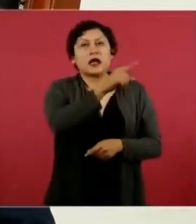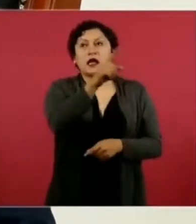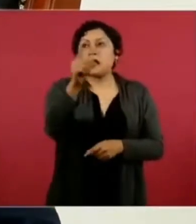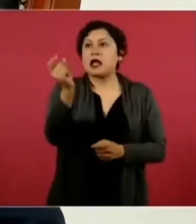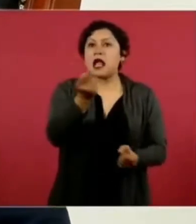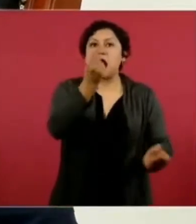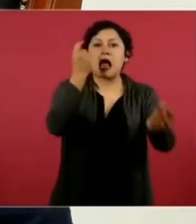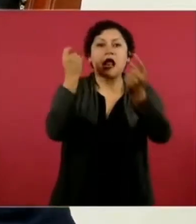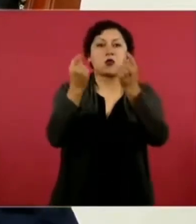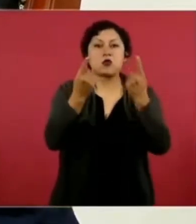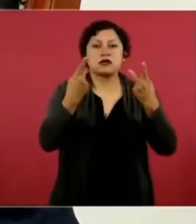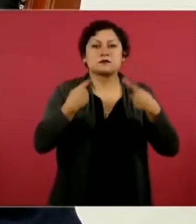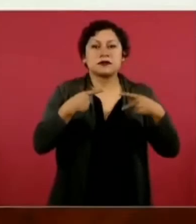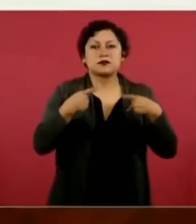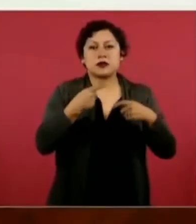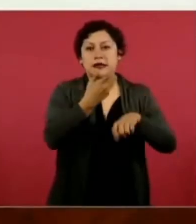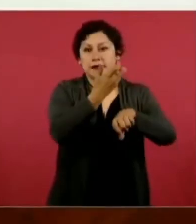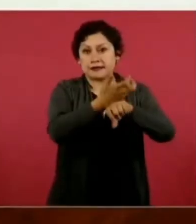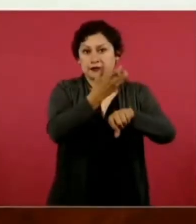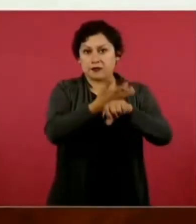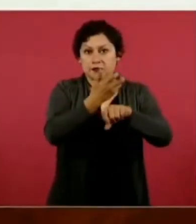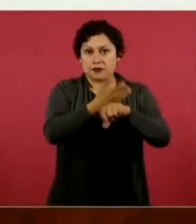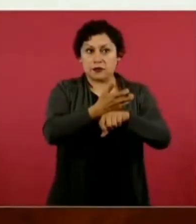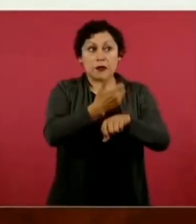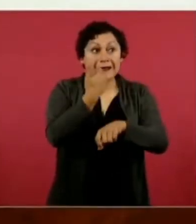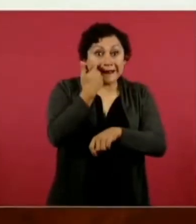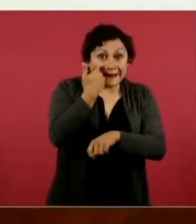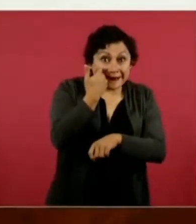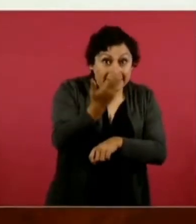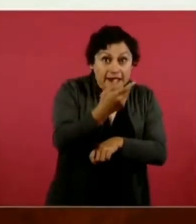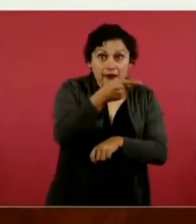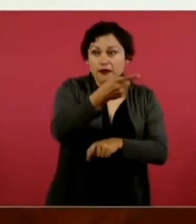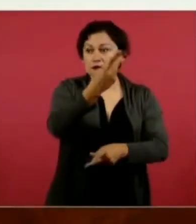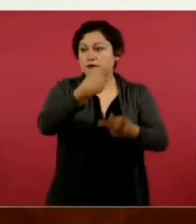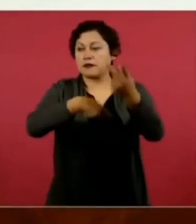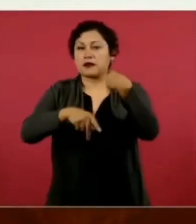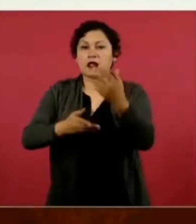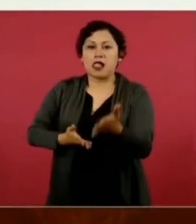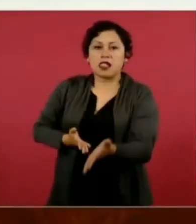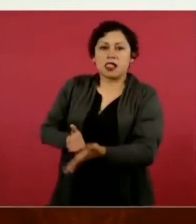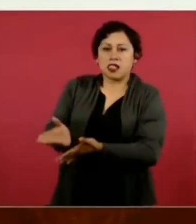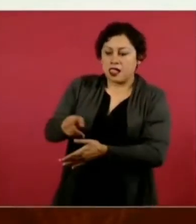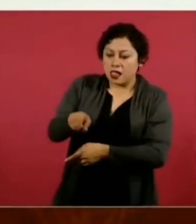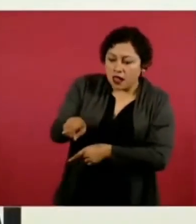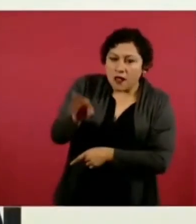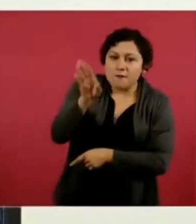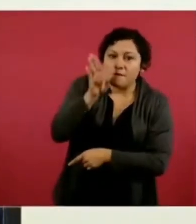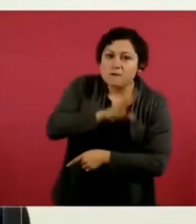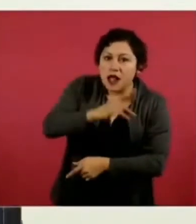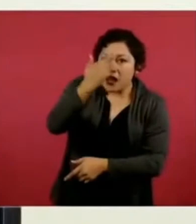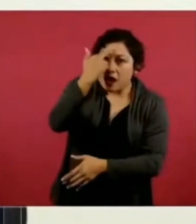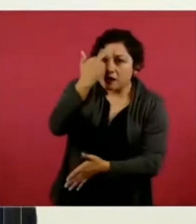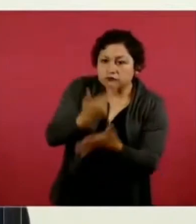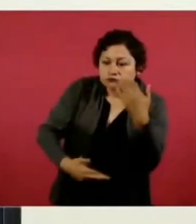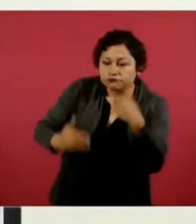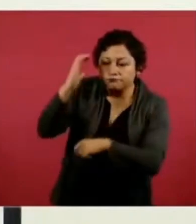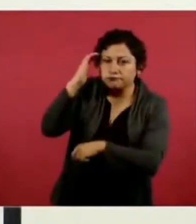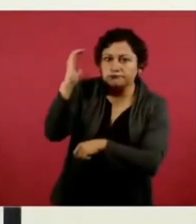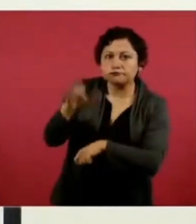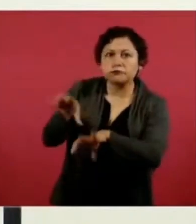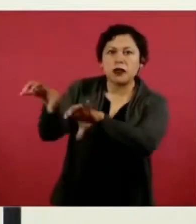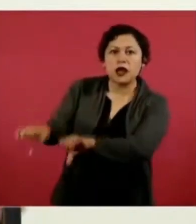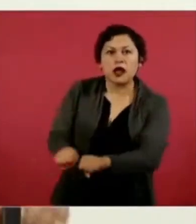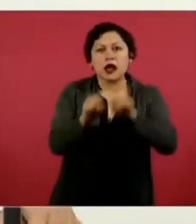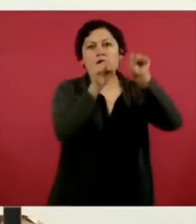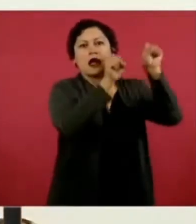llevárselos a Estados Unidos, entonces, si a esas vamos, pues nosotros